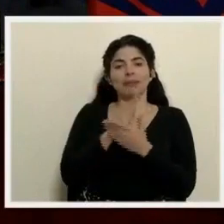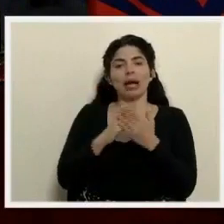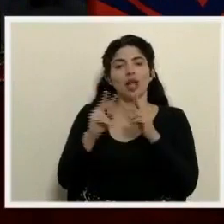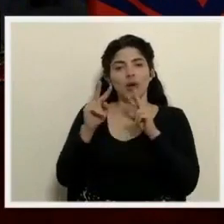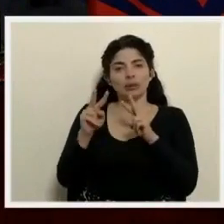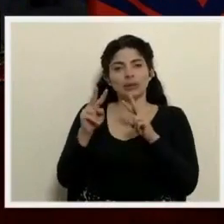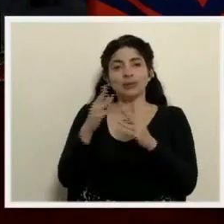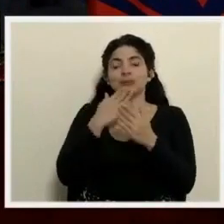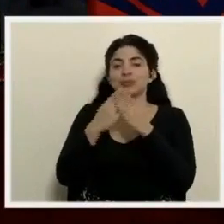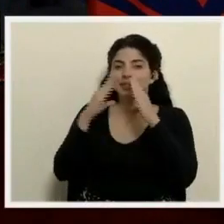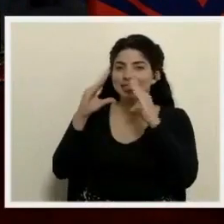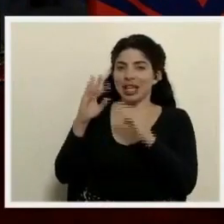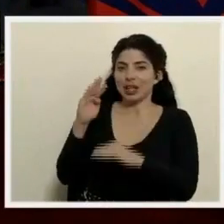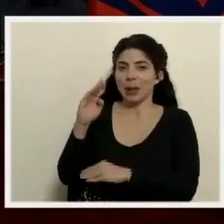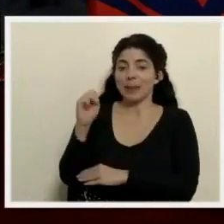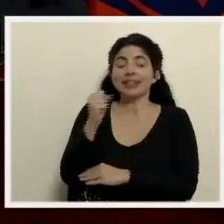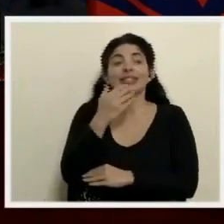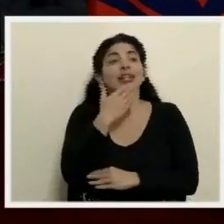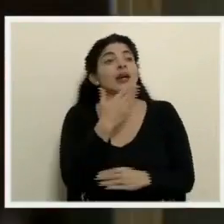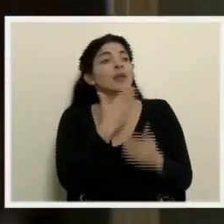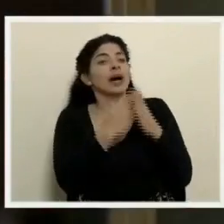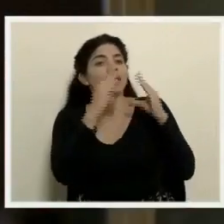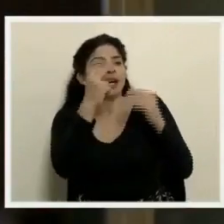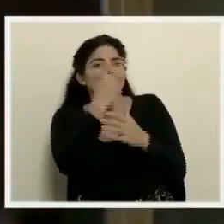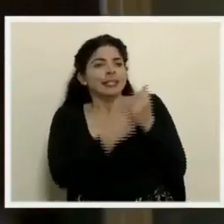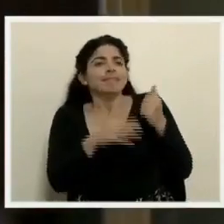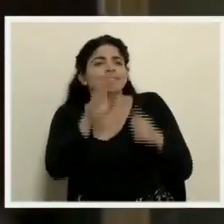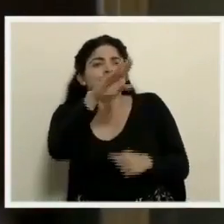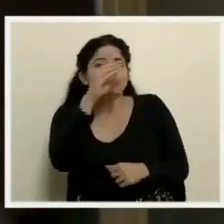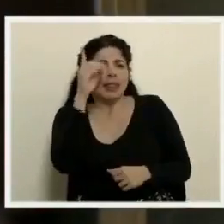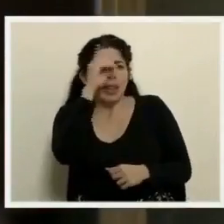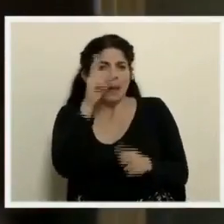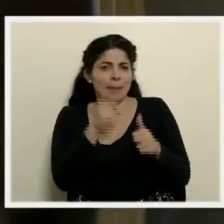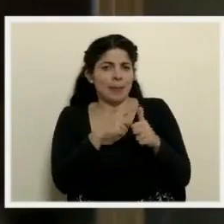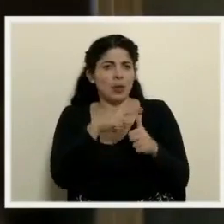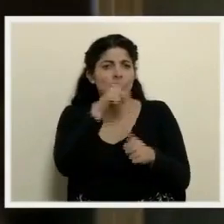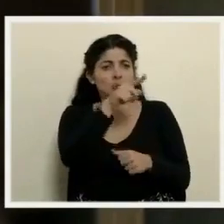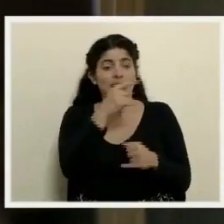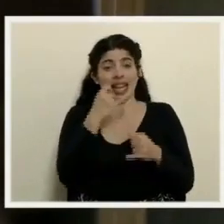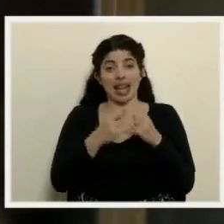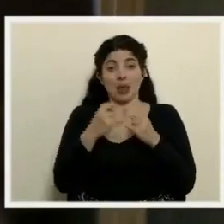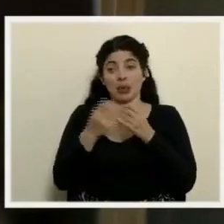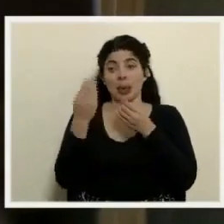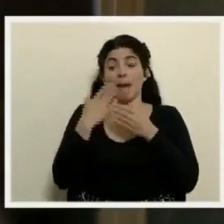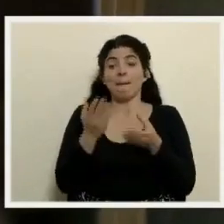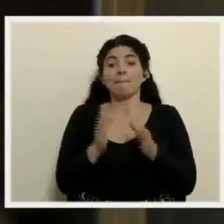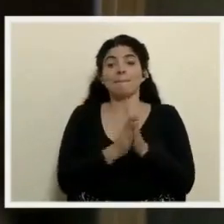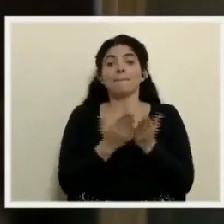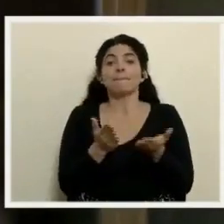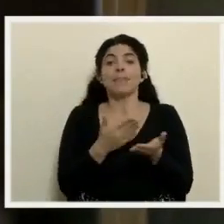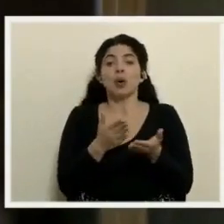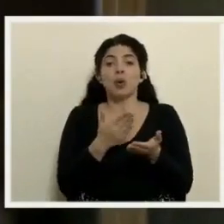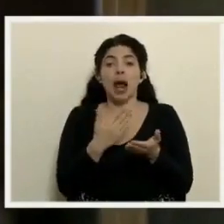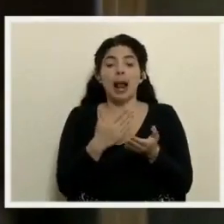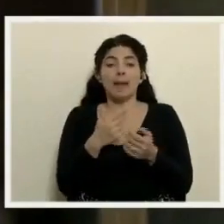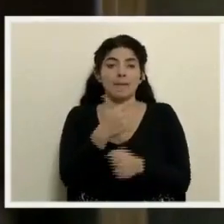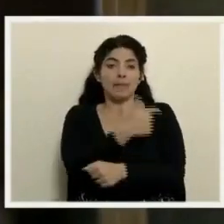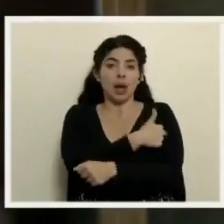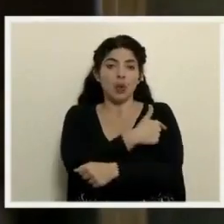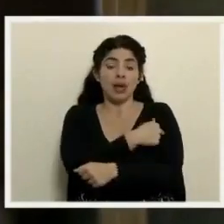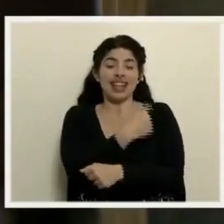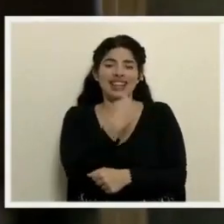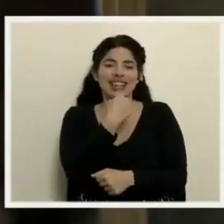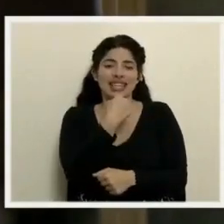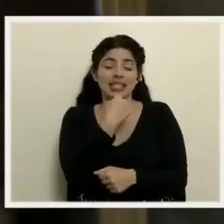Observador. Muy buenas tardes, Tomás. Gracias, buenas tardes a ambos. Don Daniel, comienzo por usted. La última versión del manual de vacunación estableció textualmente